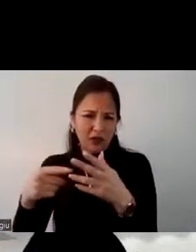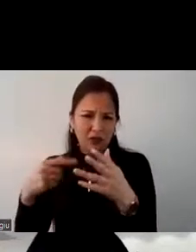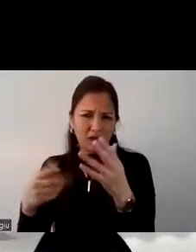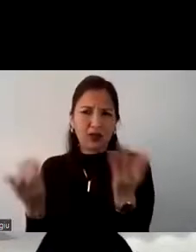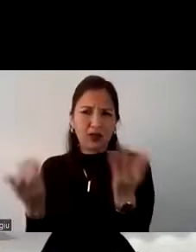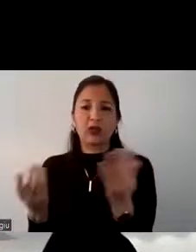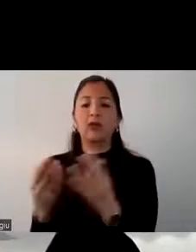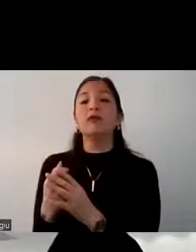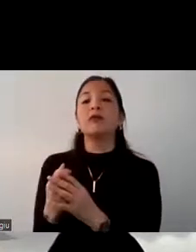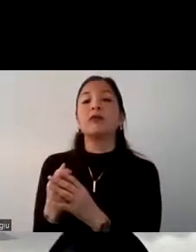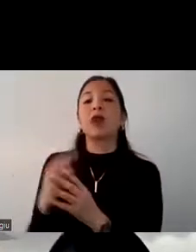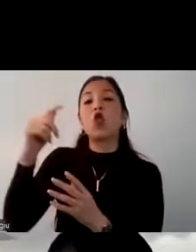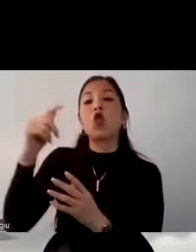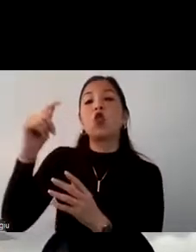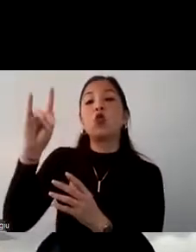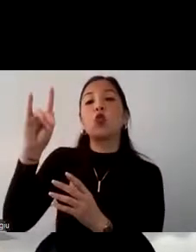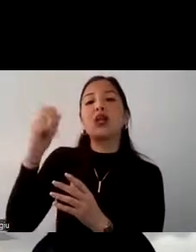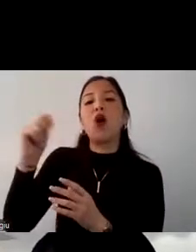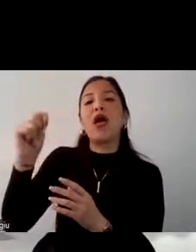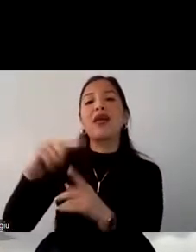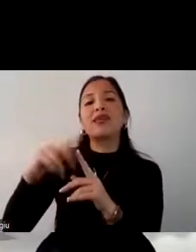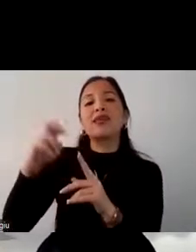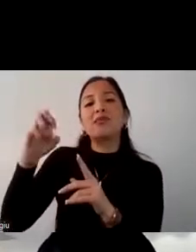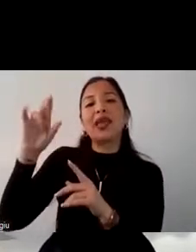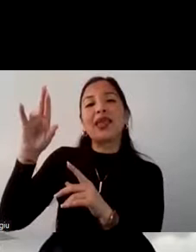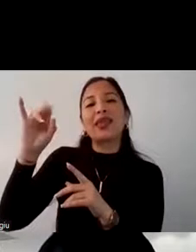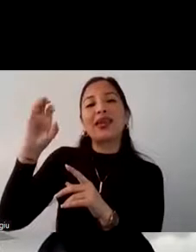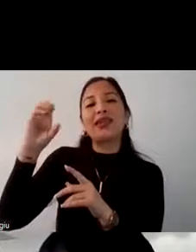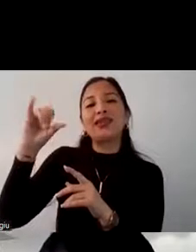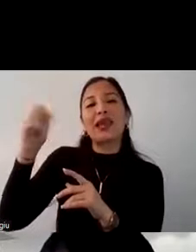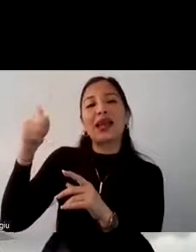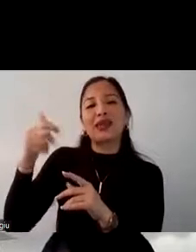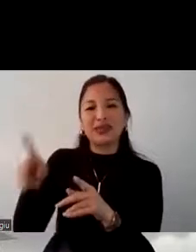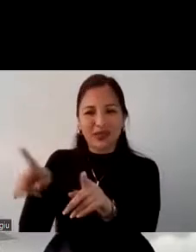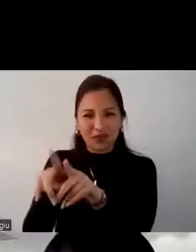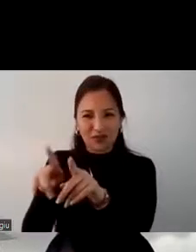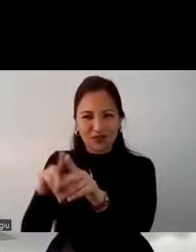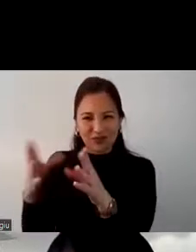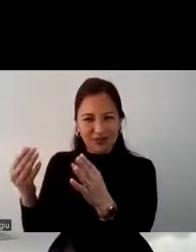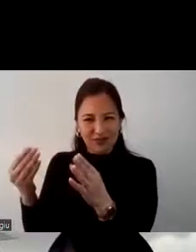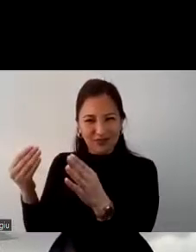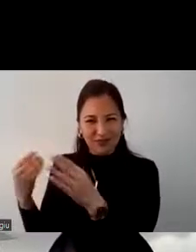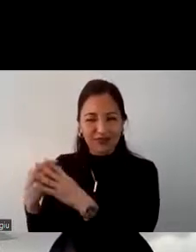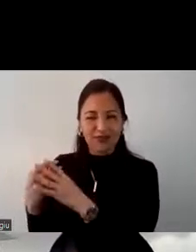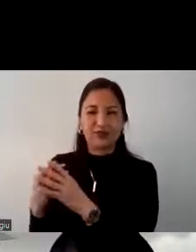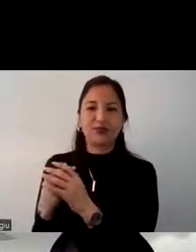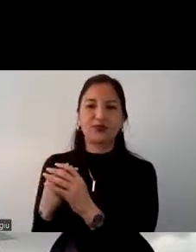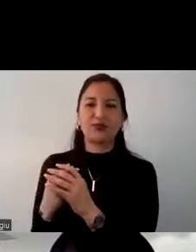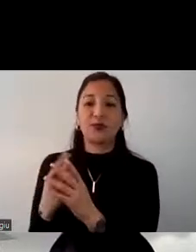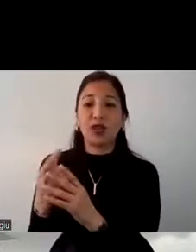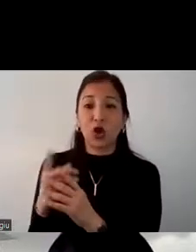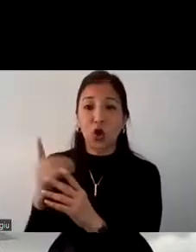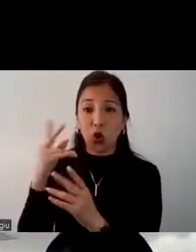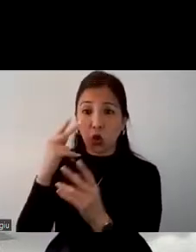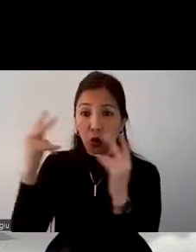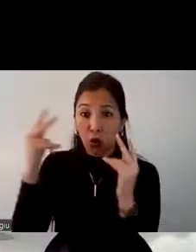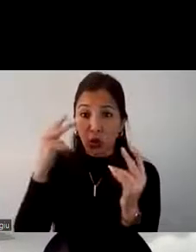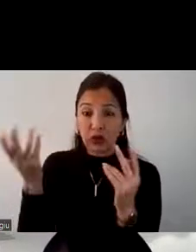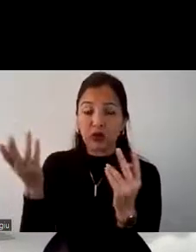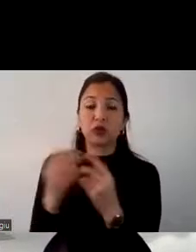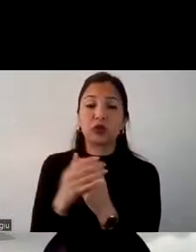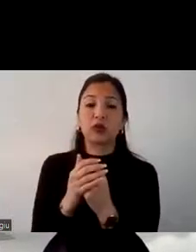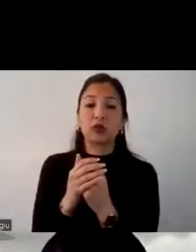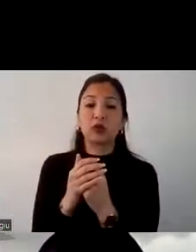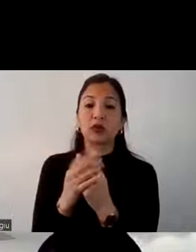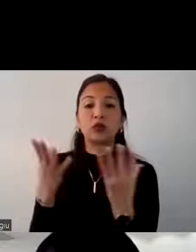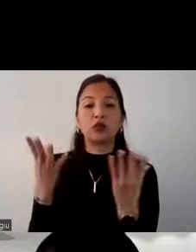como turismo de experiencias si se dan cuenta hay mucho de lo que es el turismo por experiencia y